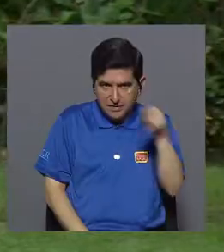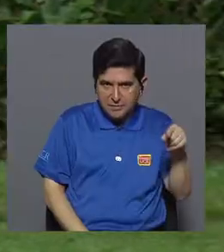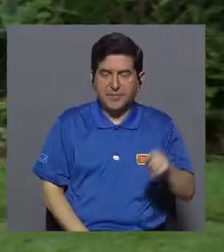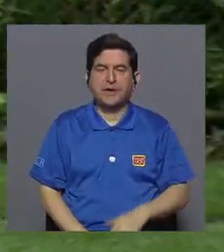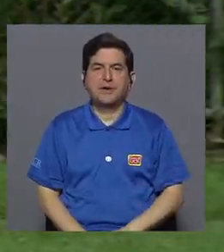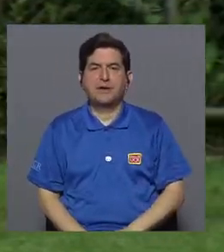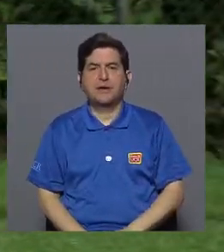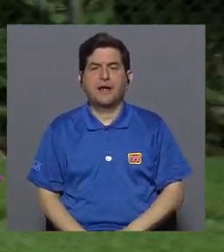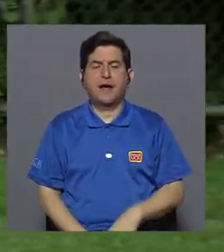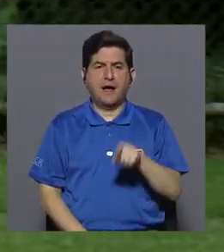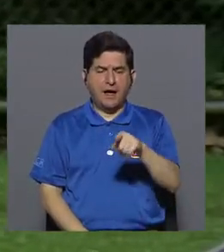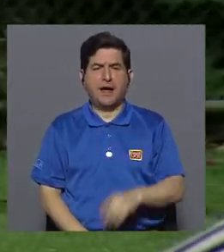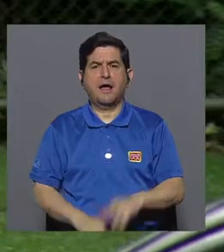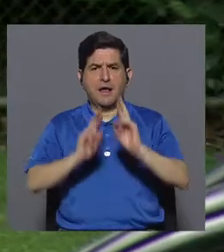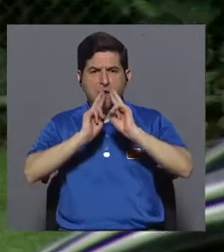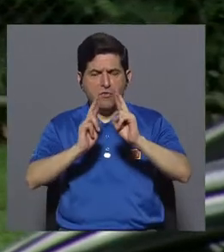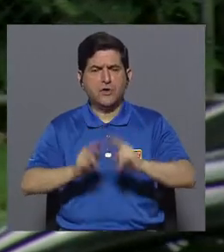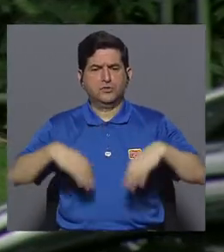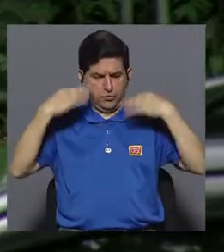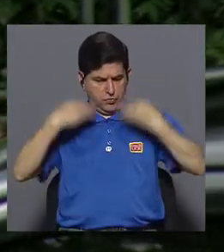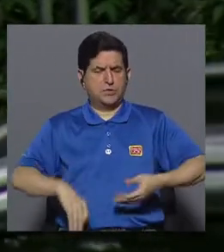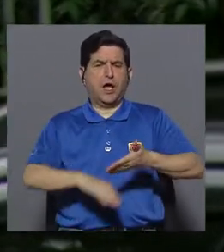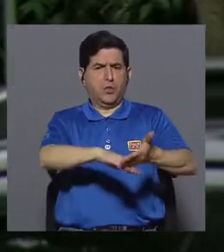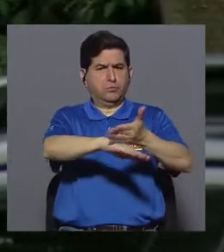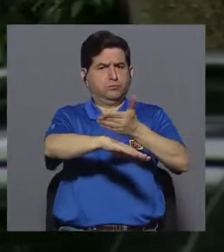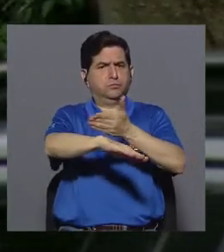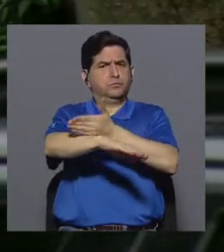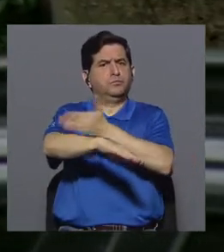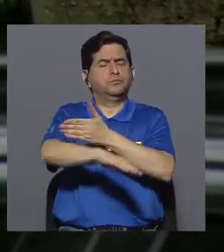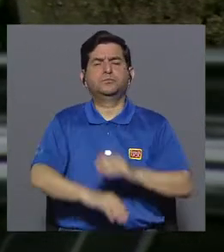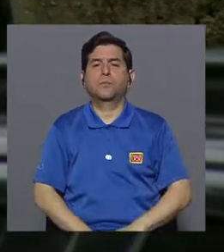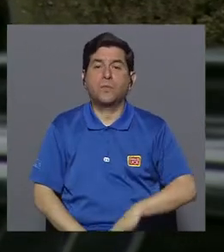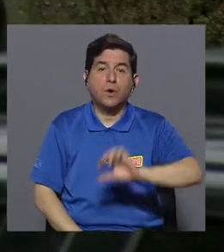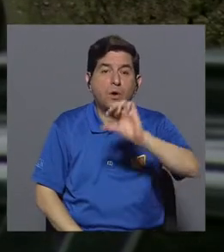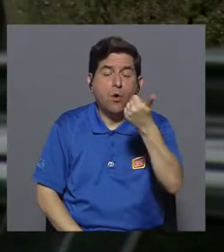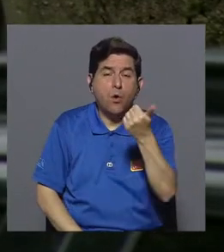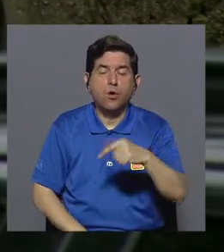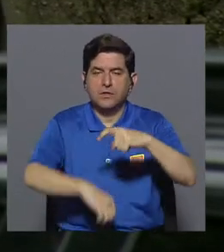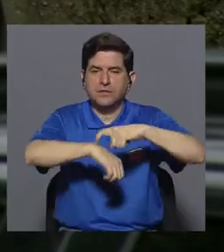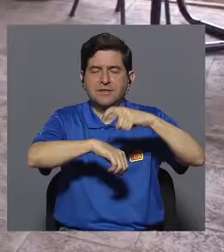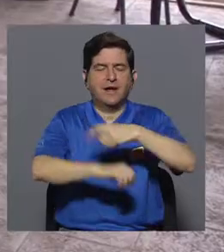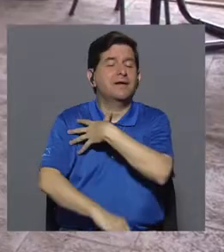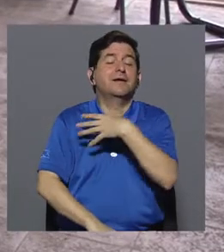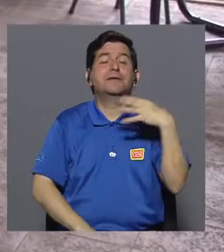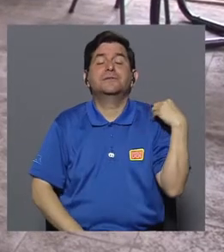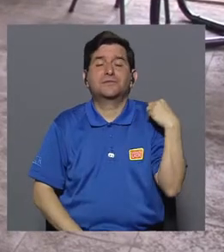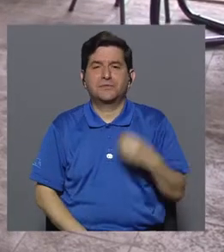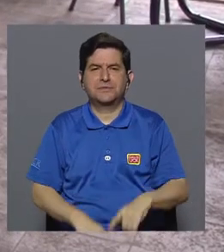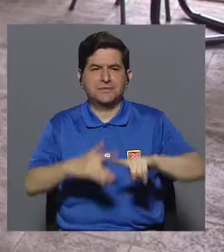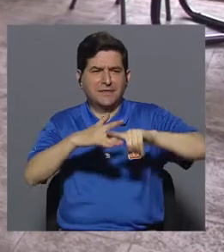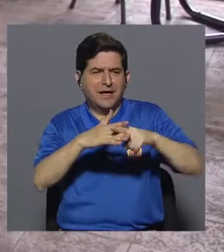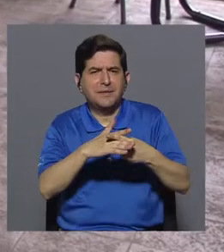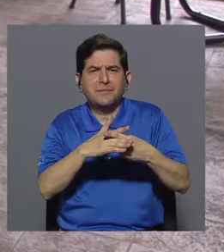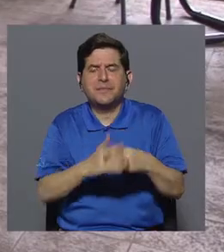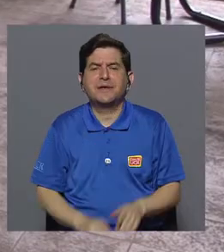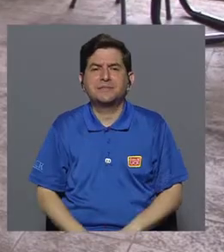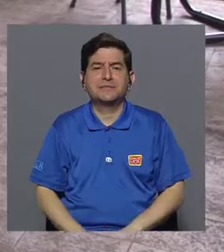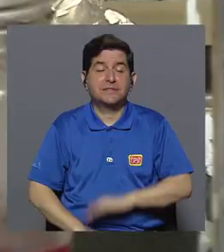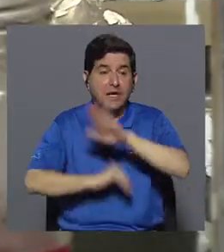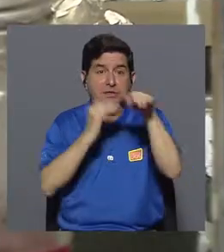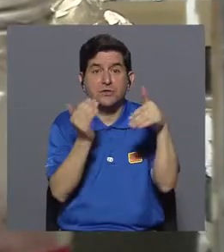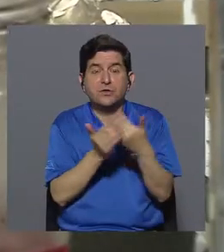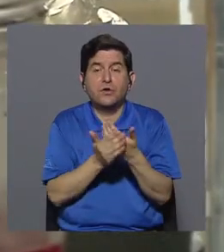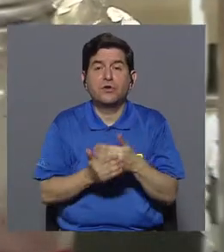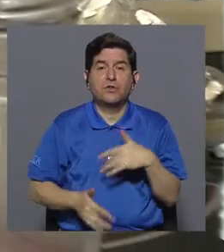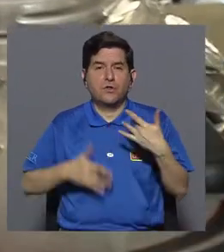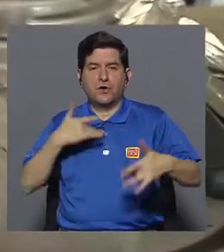El rendimiento físico de ellos mejora muchísimo. Otra de las fases que más les gusta a ellos es cuando empiezan a recordar todo lo que es